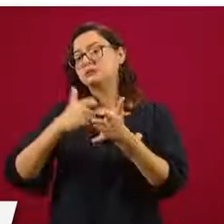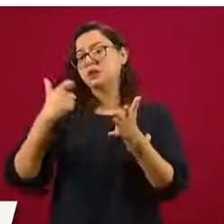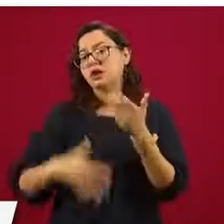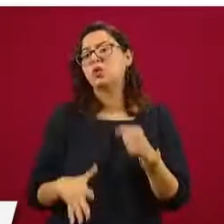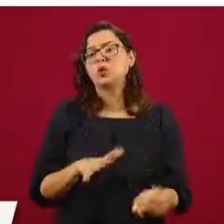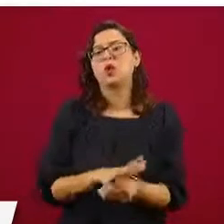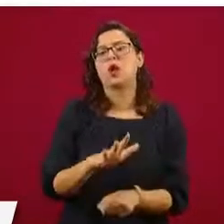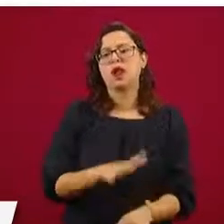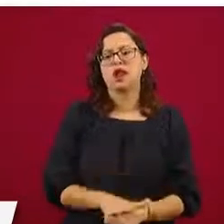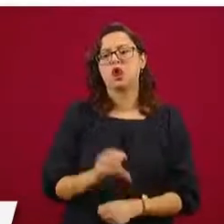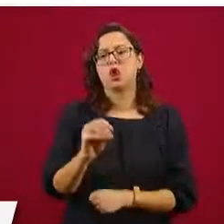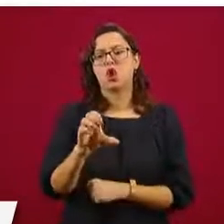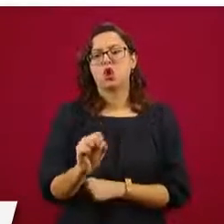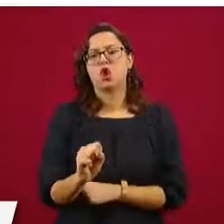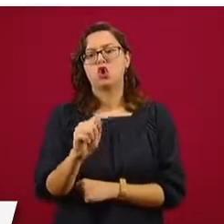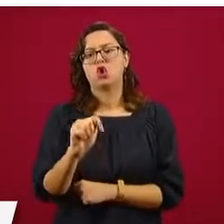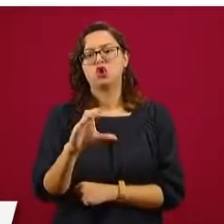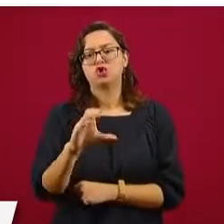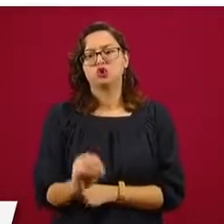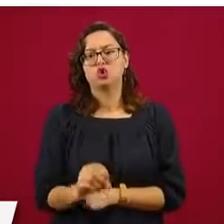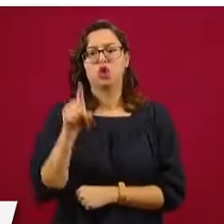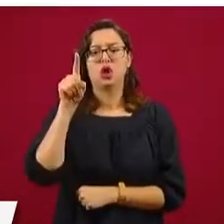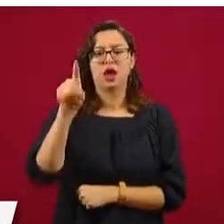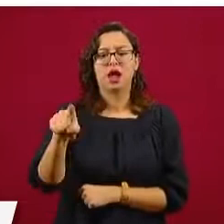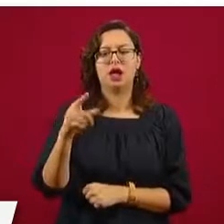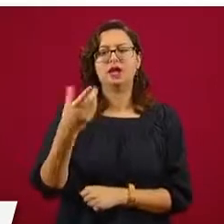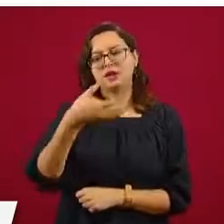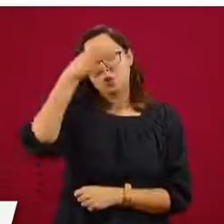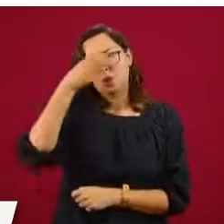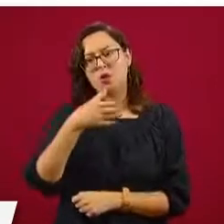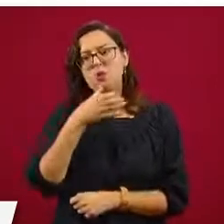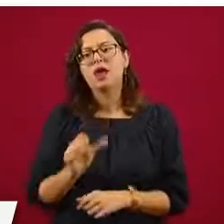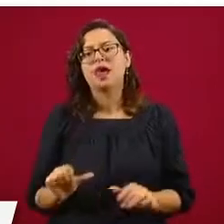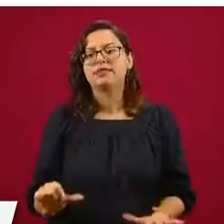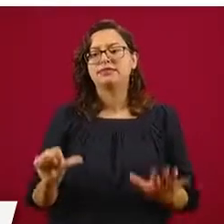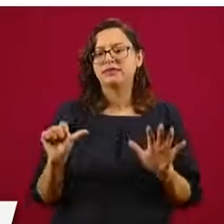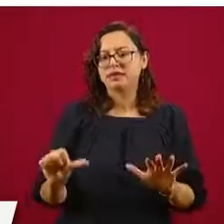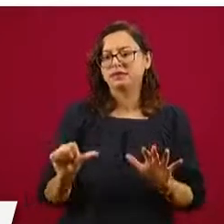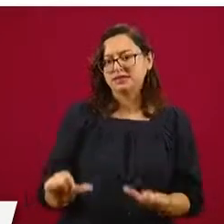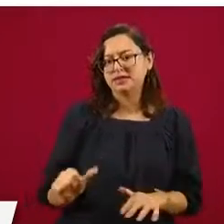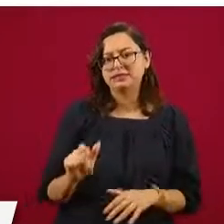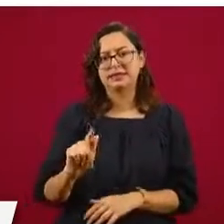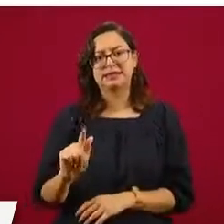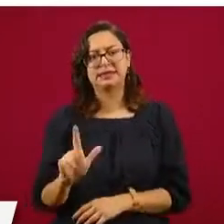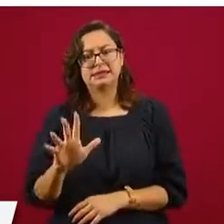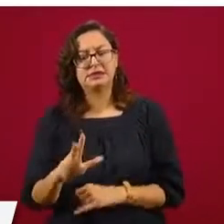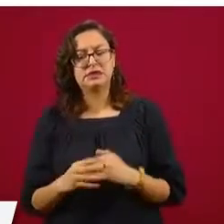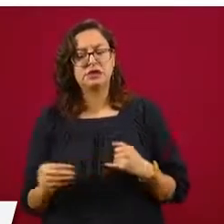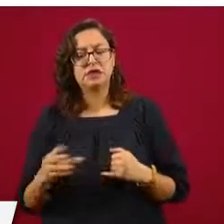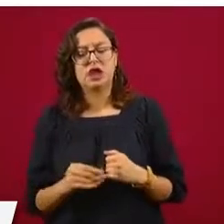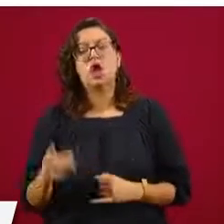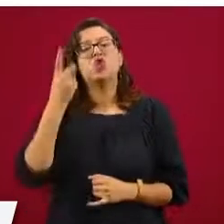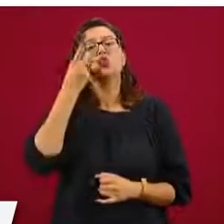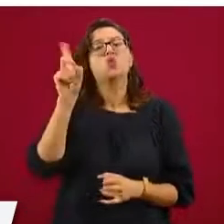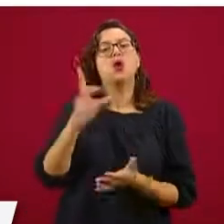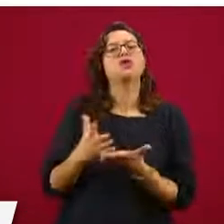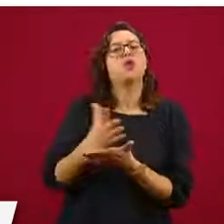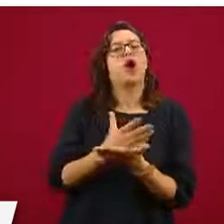Coscogás en Saltillo, Coahuila, 16 pesos, 75 centavos por litro con un margen de 15